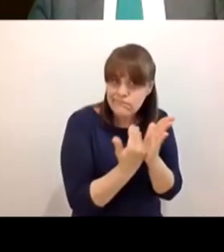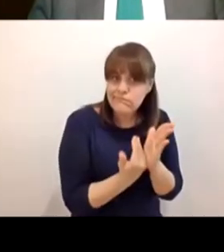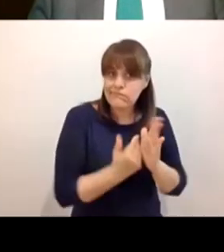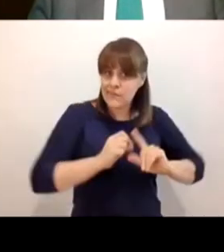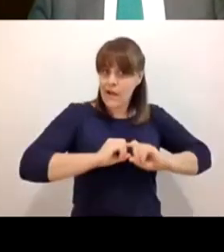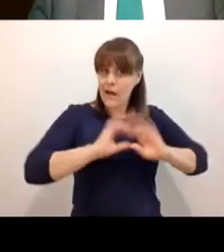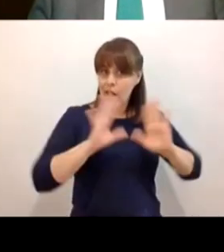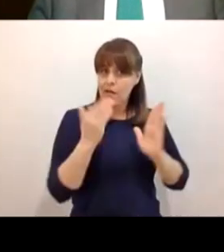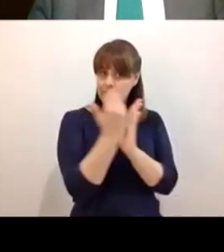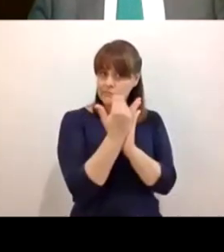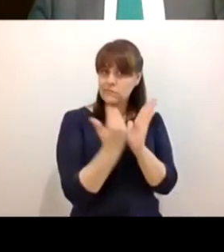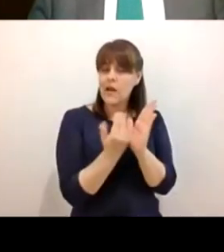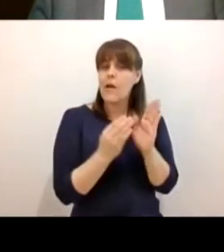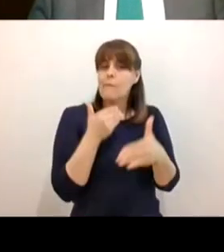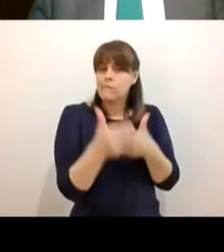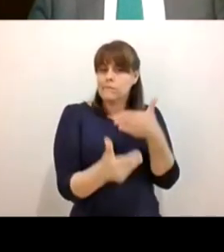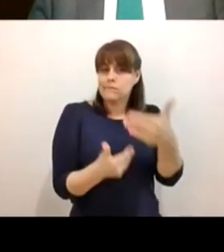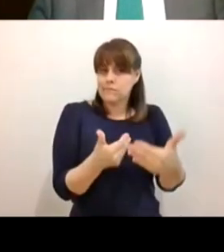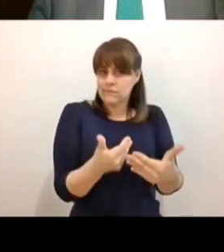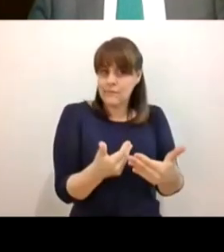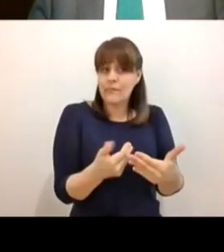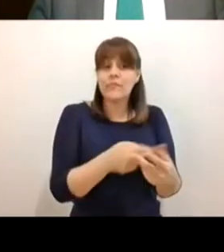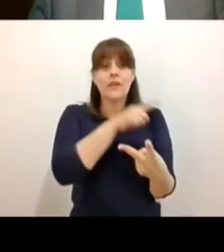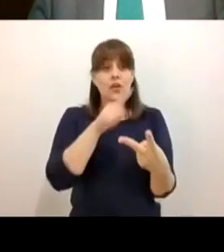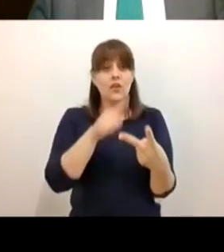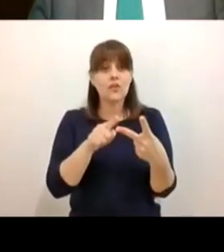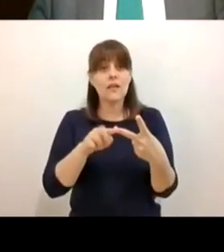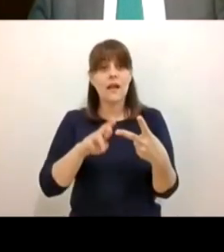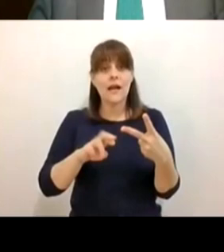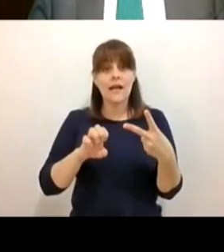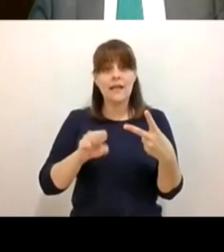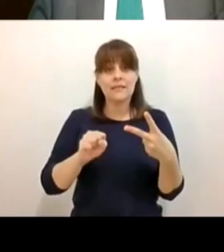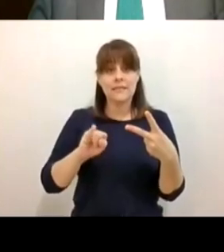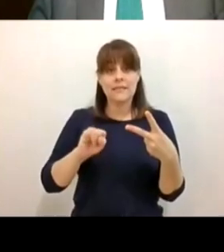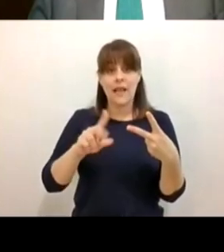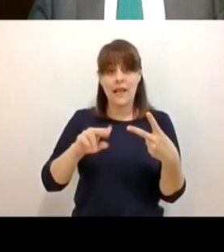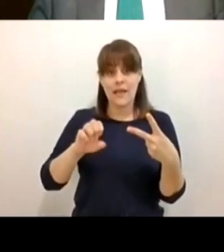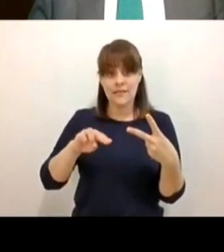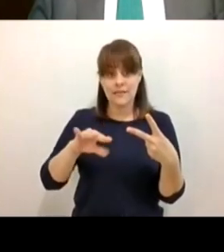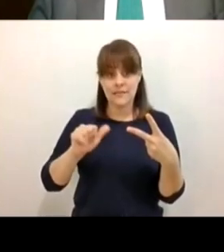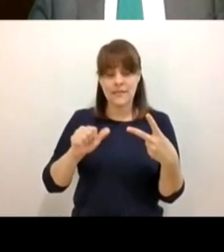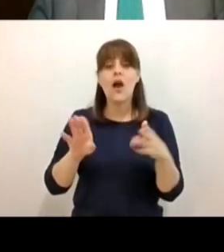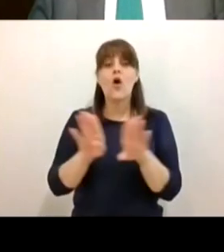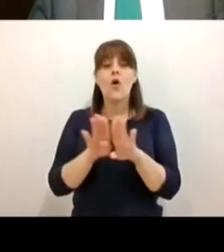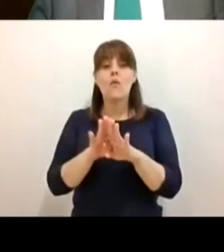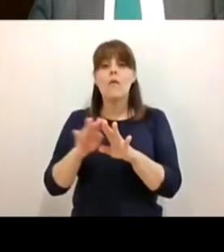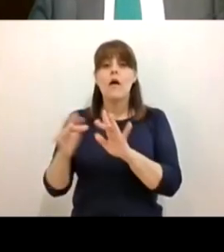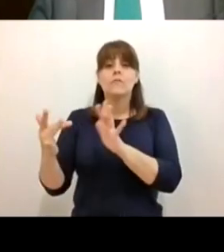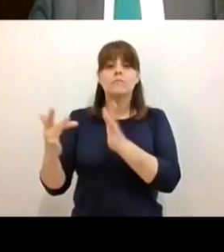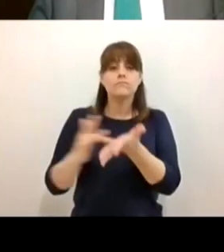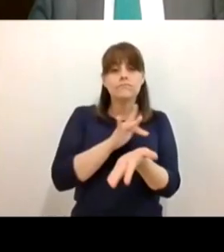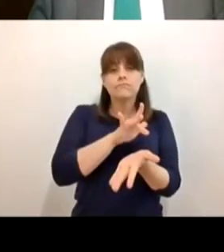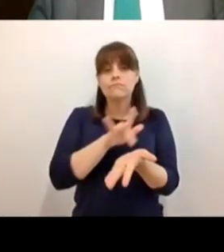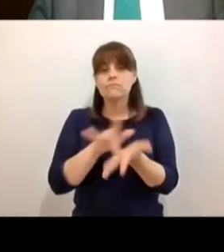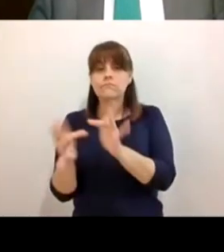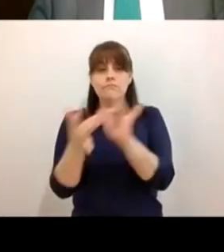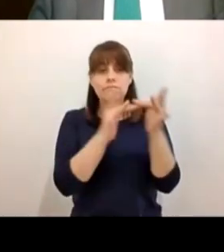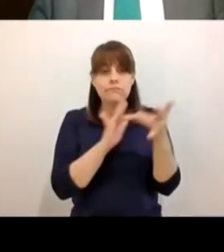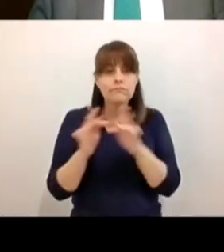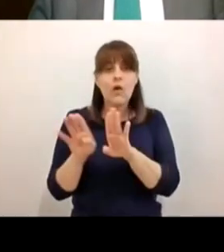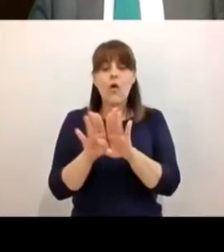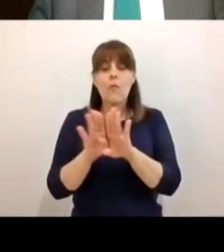detallada y a partir de este proceso de resiliencia en el cual interactuamos nos cuidamos pero no solo eso